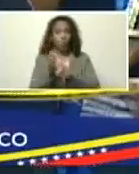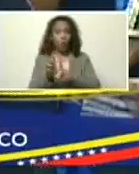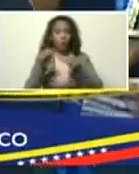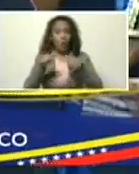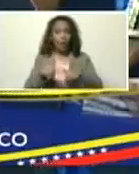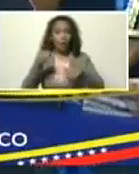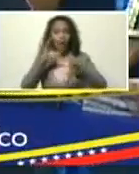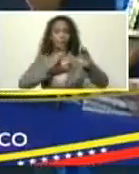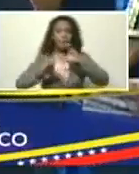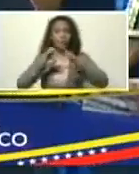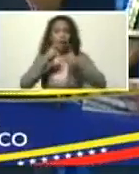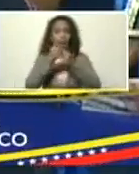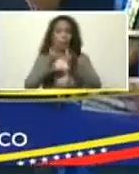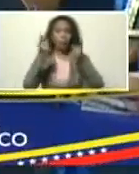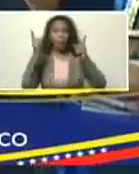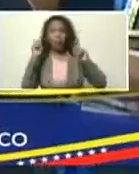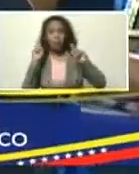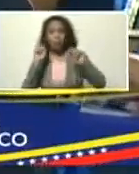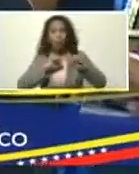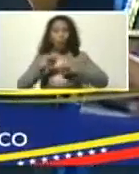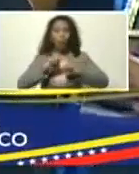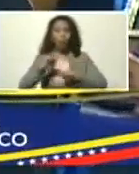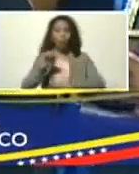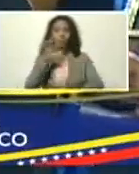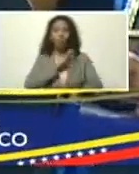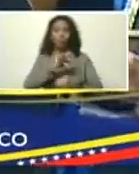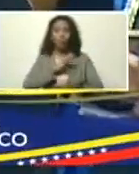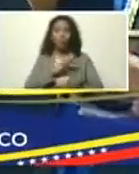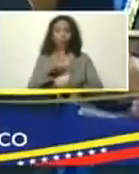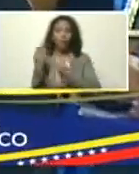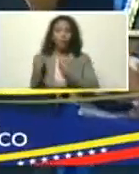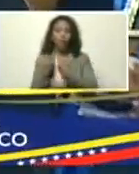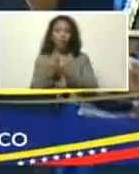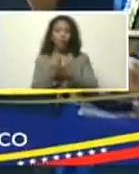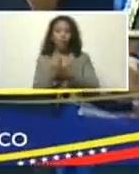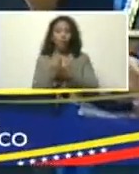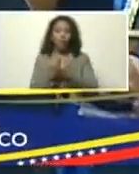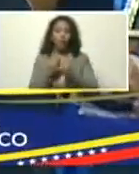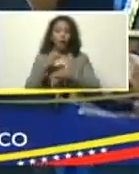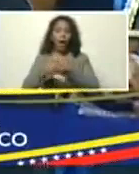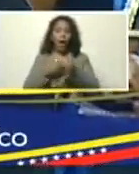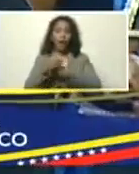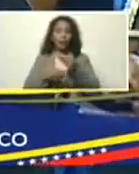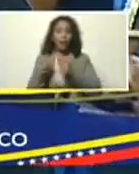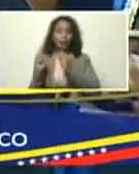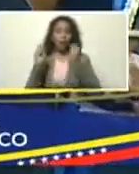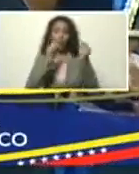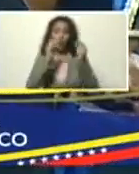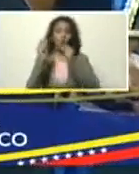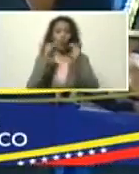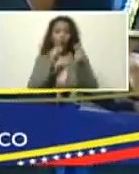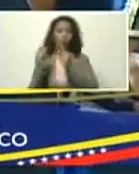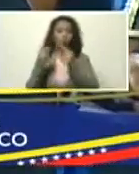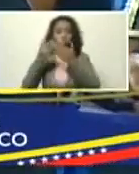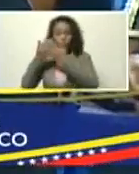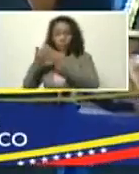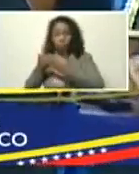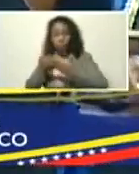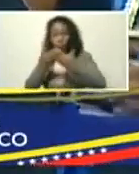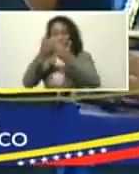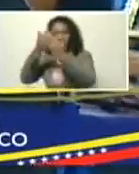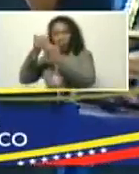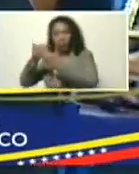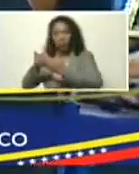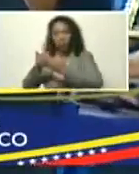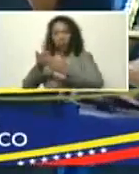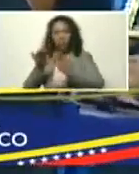ciencia, ambientalistas, ecologistas, movimientos sociales, que nos están acompañando, en analizar, en debatir, el estudio, y